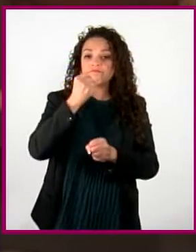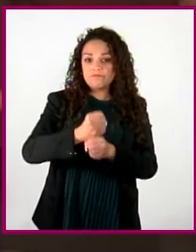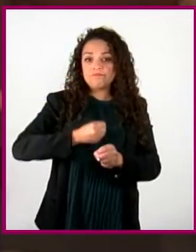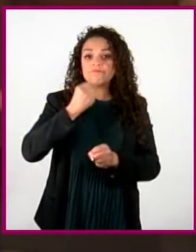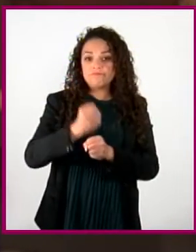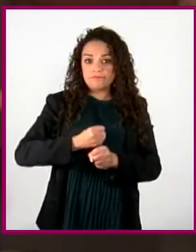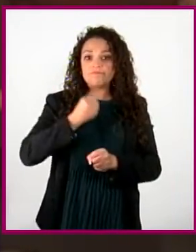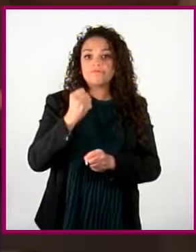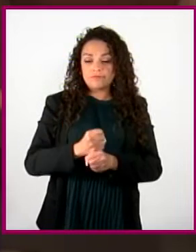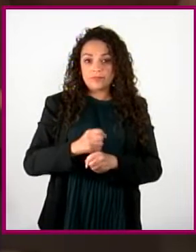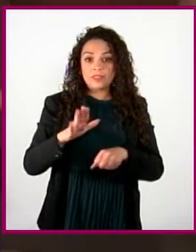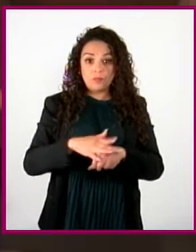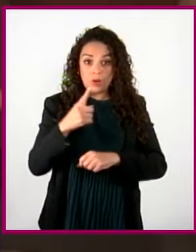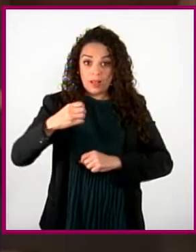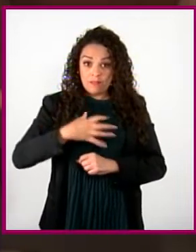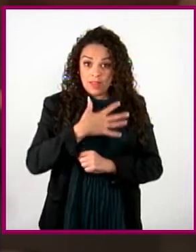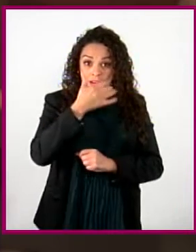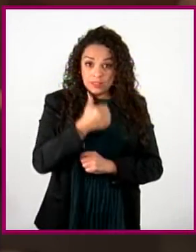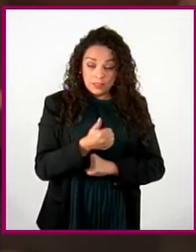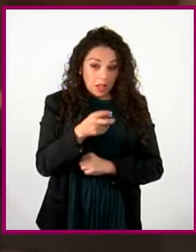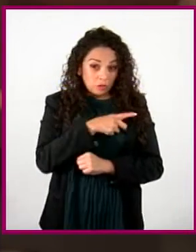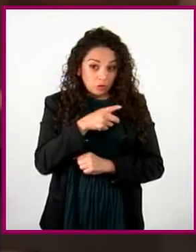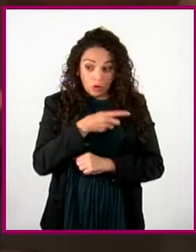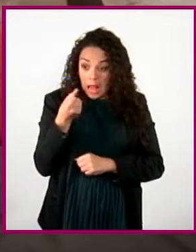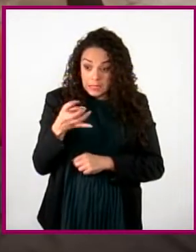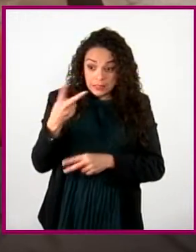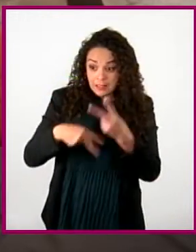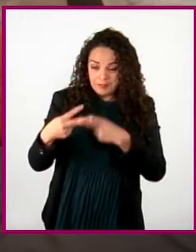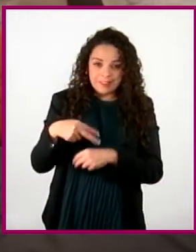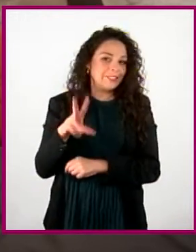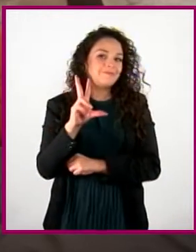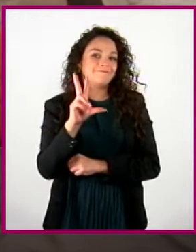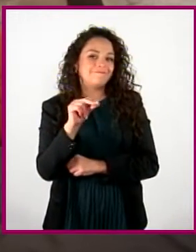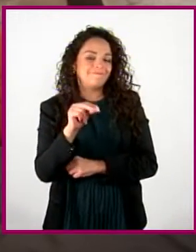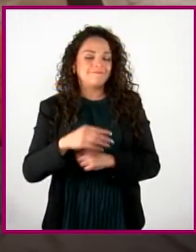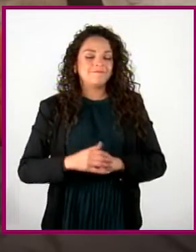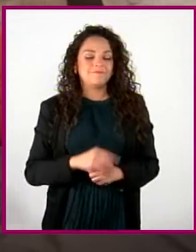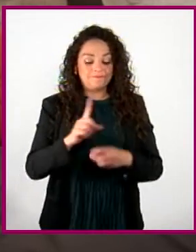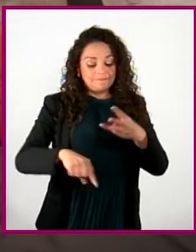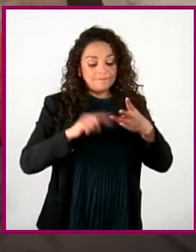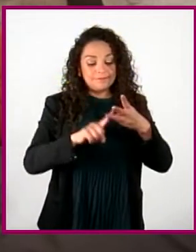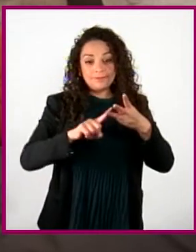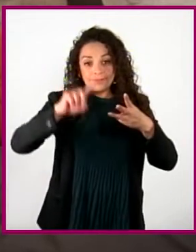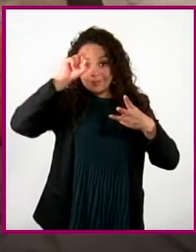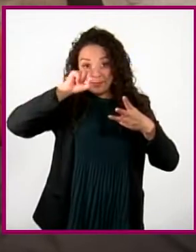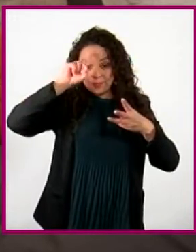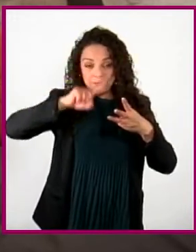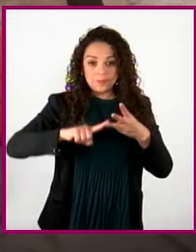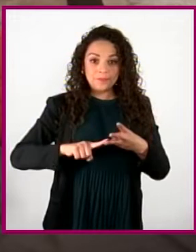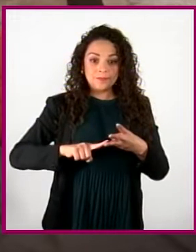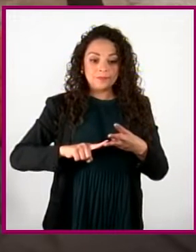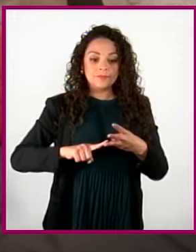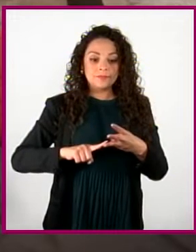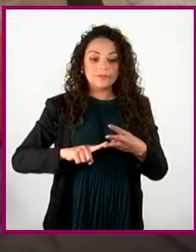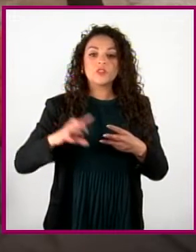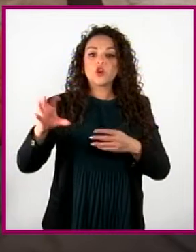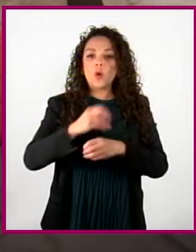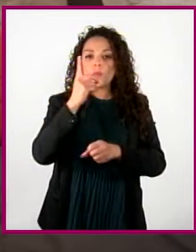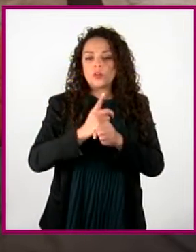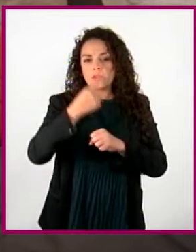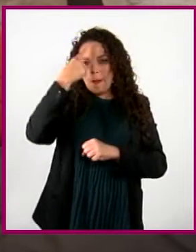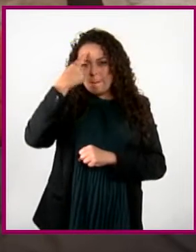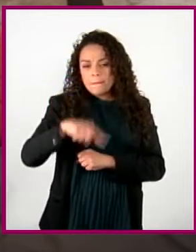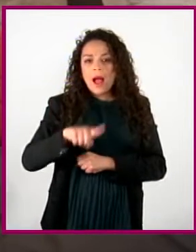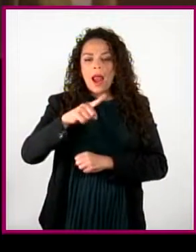que su bienestar no se construye solito. Recomendación número 3. Busca oportunidades para expresar